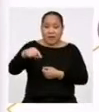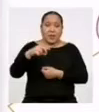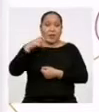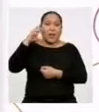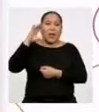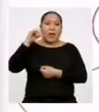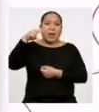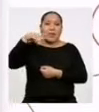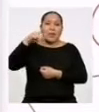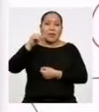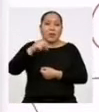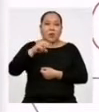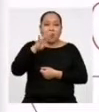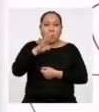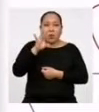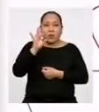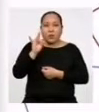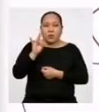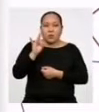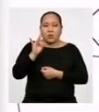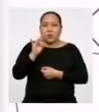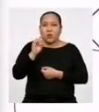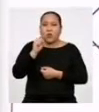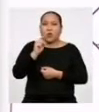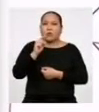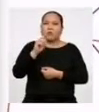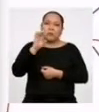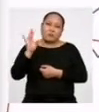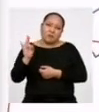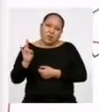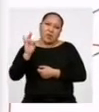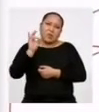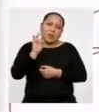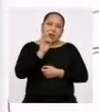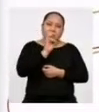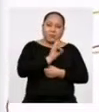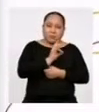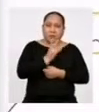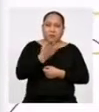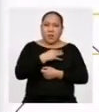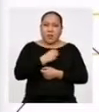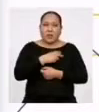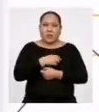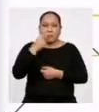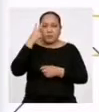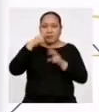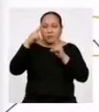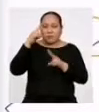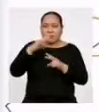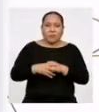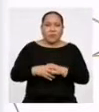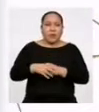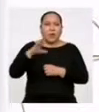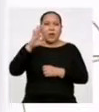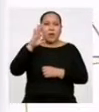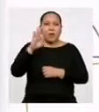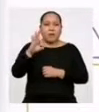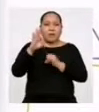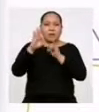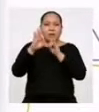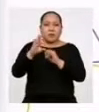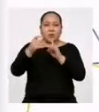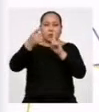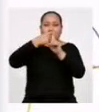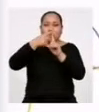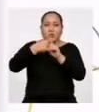48, con 7 intervalos de edades. Pudimos determinar la frecuencia absoluta a partir de la suma de